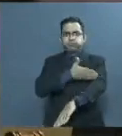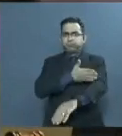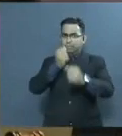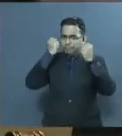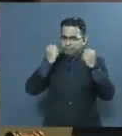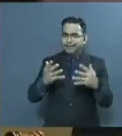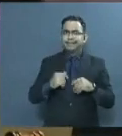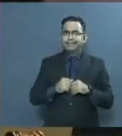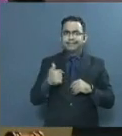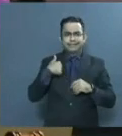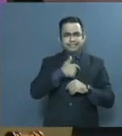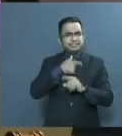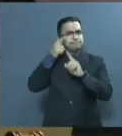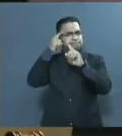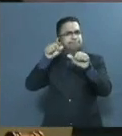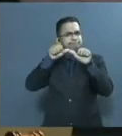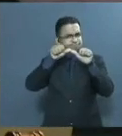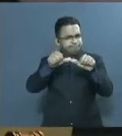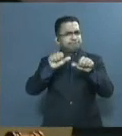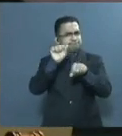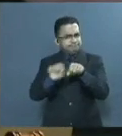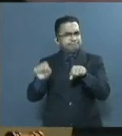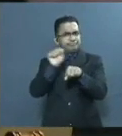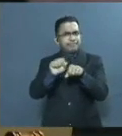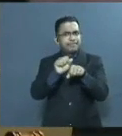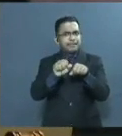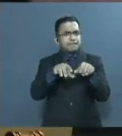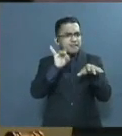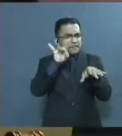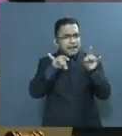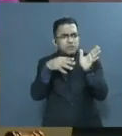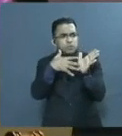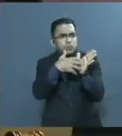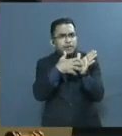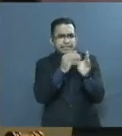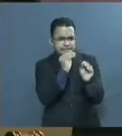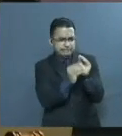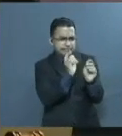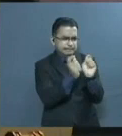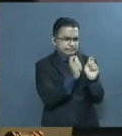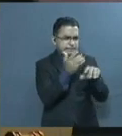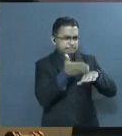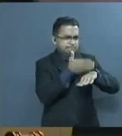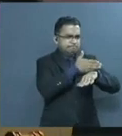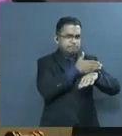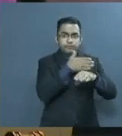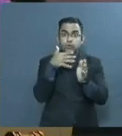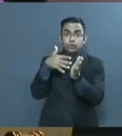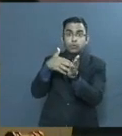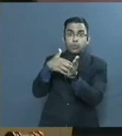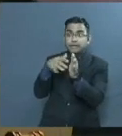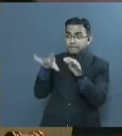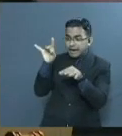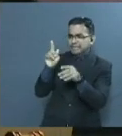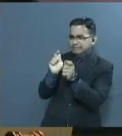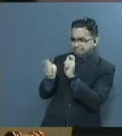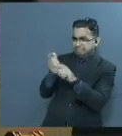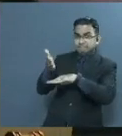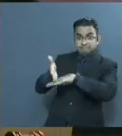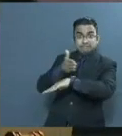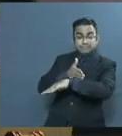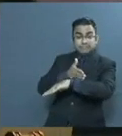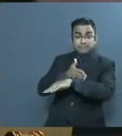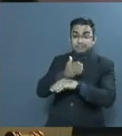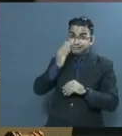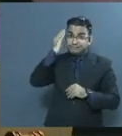potenciar aciertos y corregir debilidades. Estamos conscientes de que el país debe poner sus